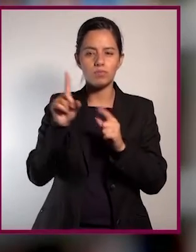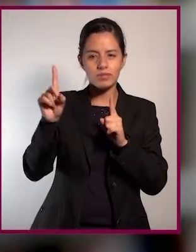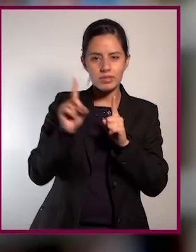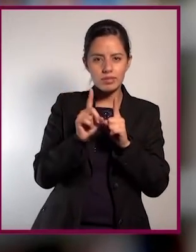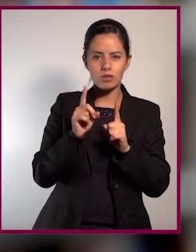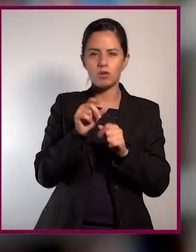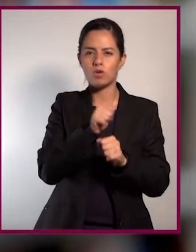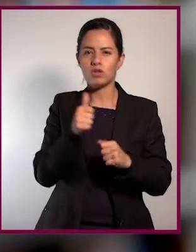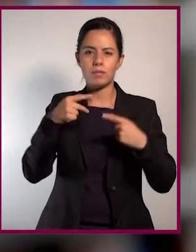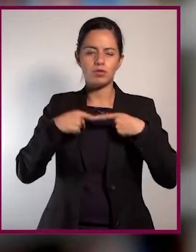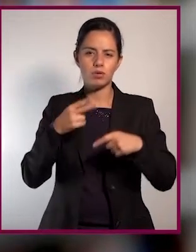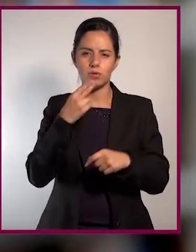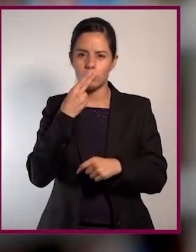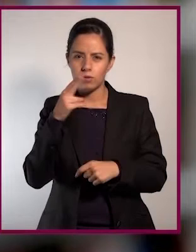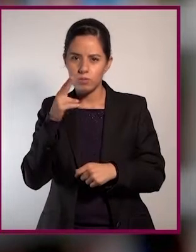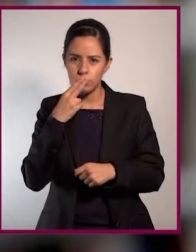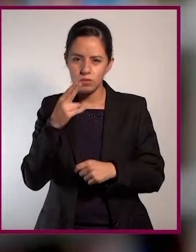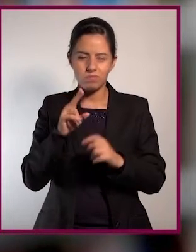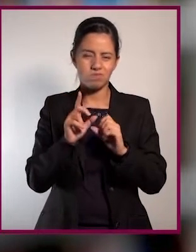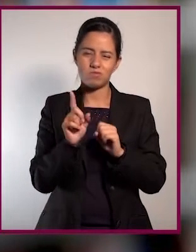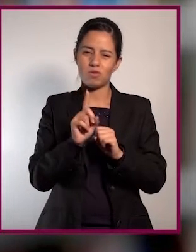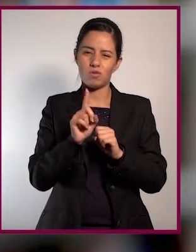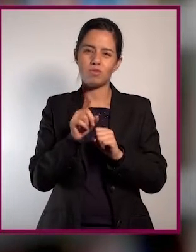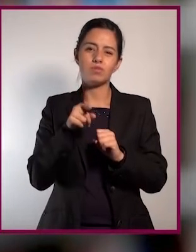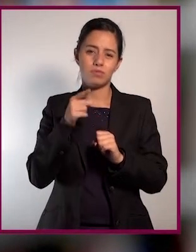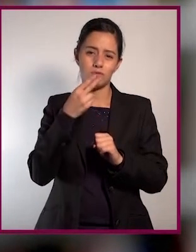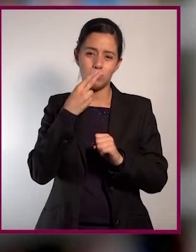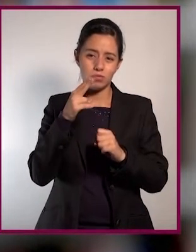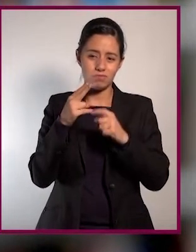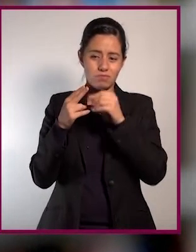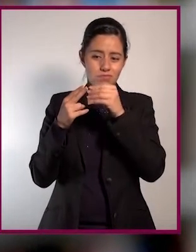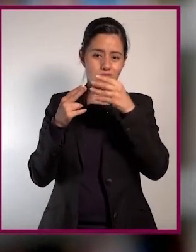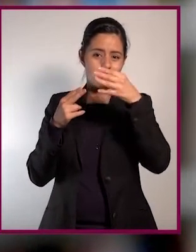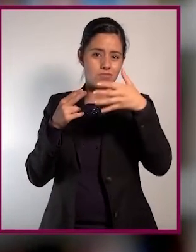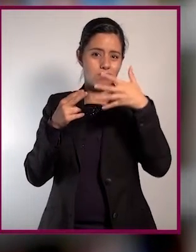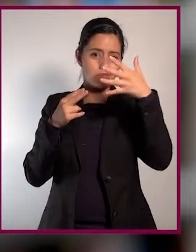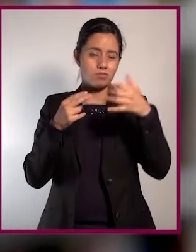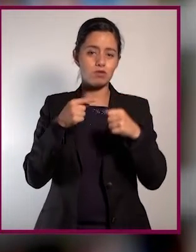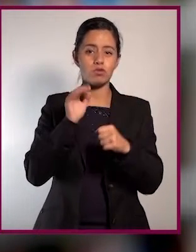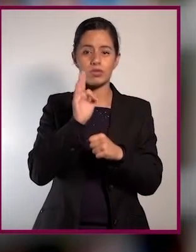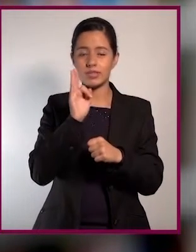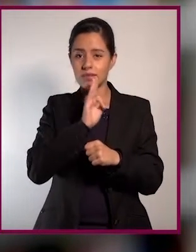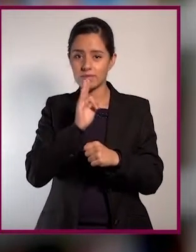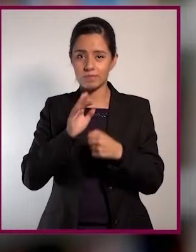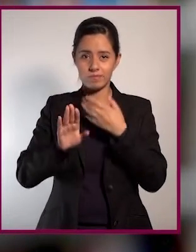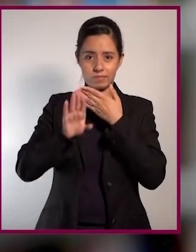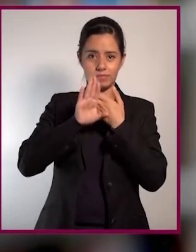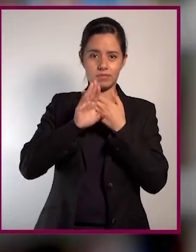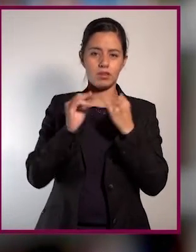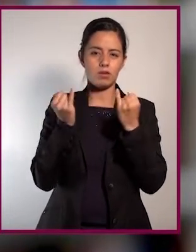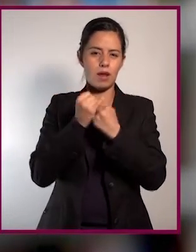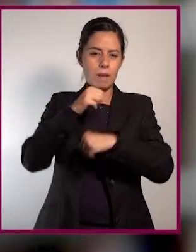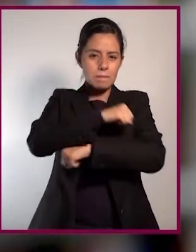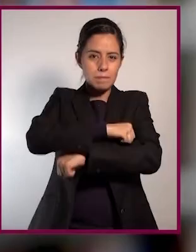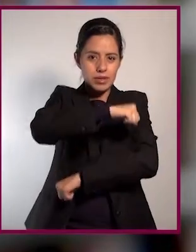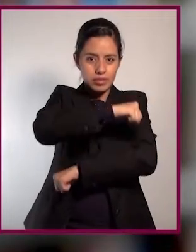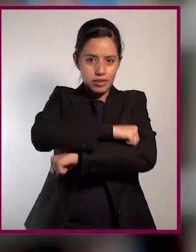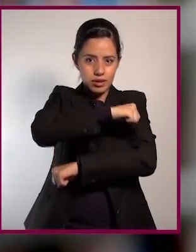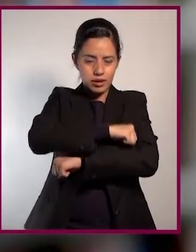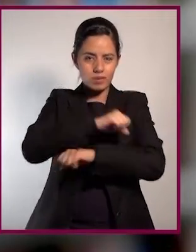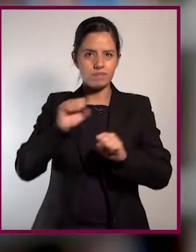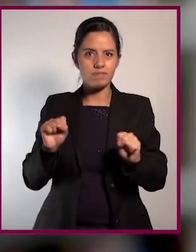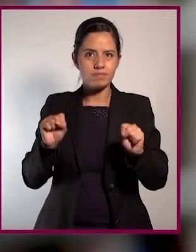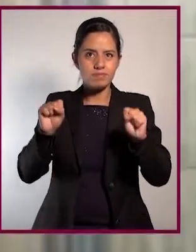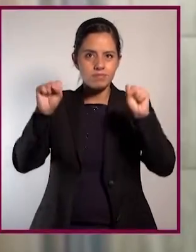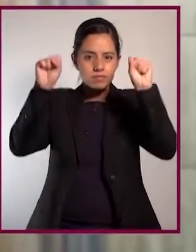Pide que no fumen cerca de ti o mantente lejos del humo del cigarro porque agrava los síntomas alérgicos. También se recomienda subir las